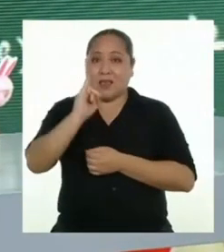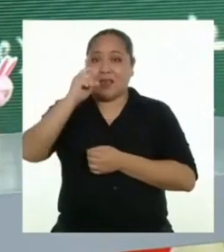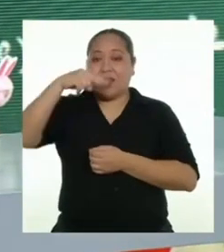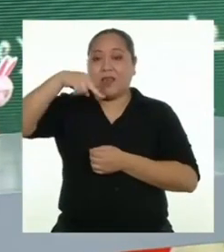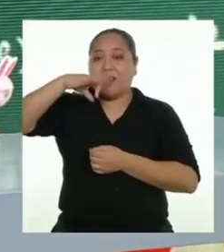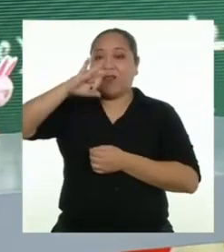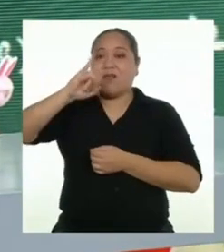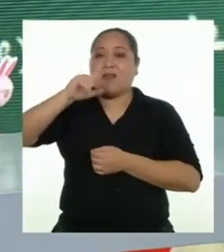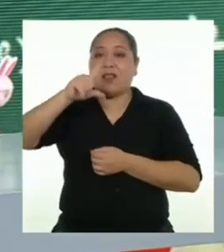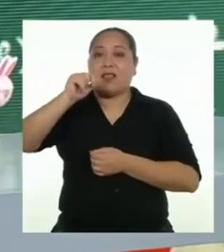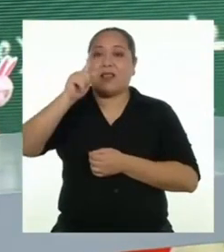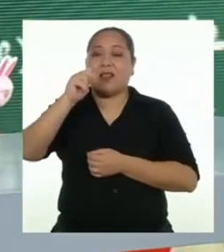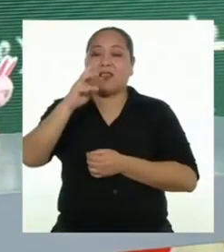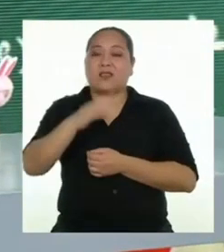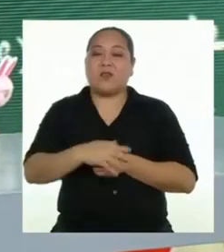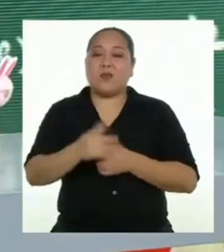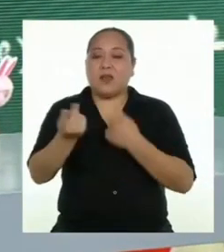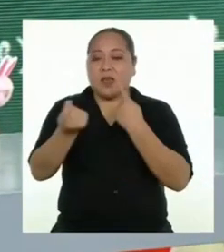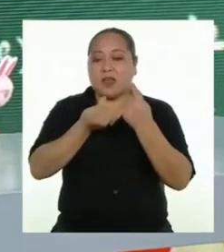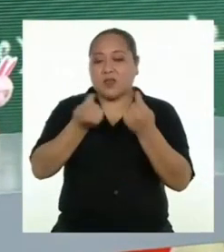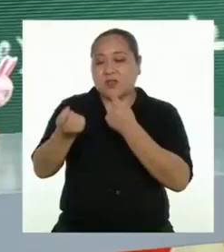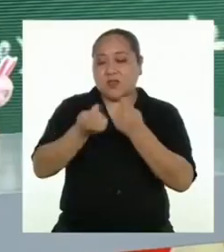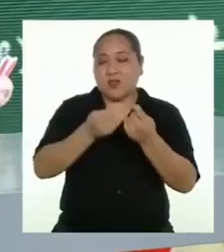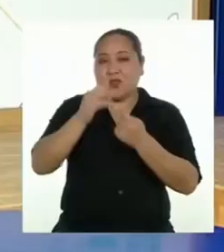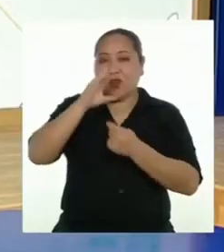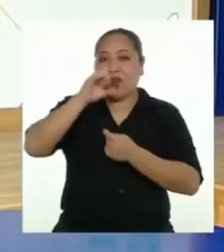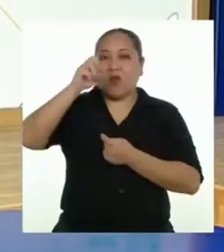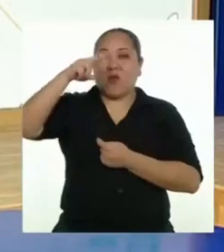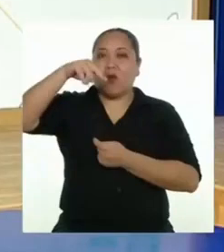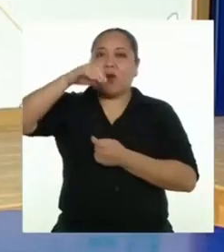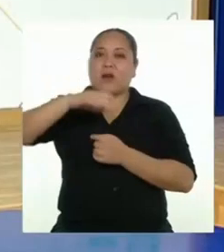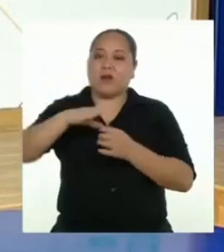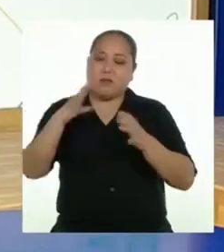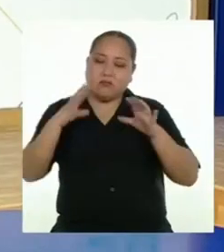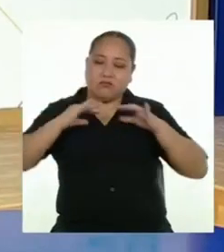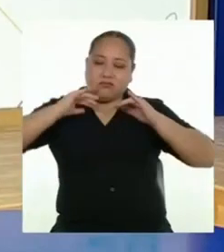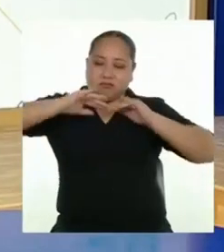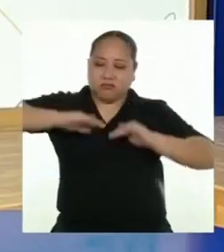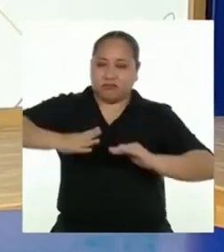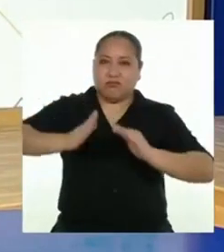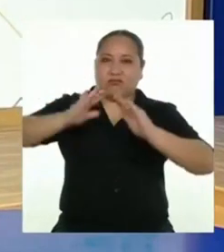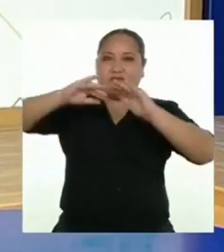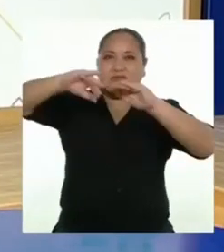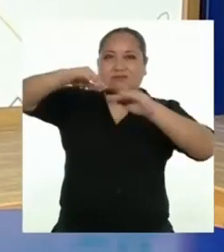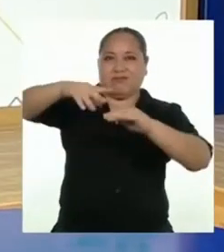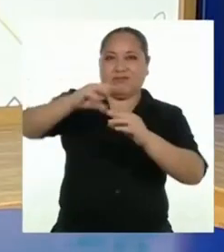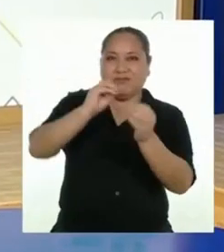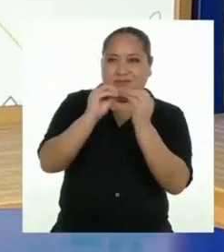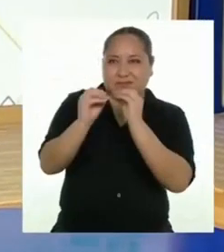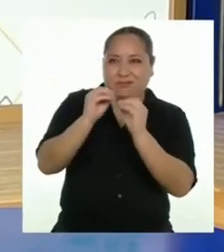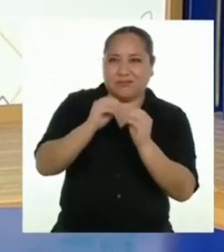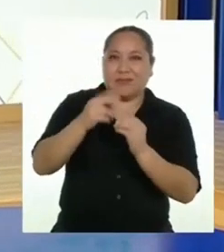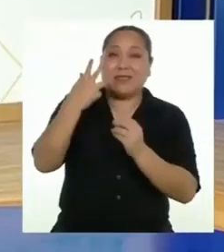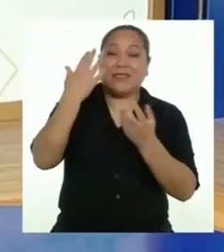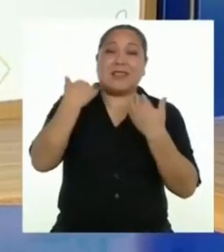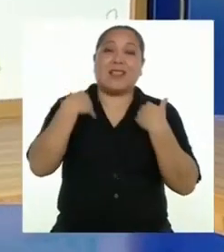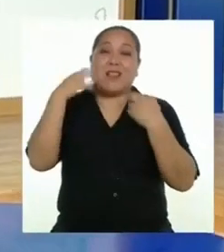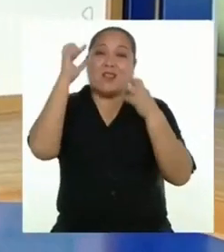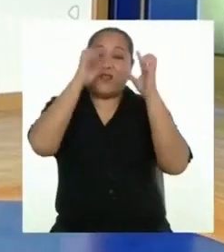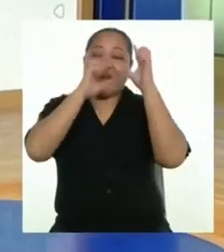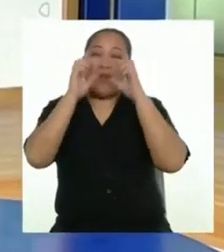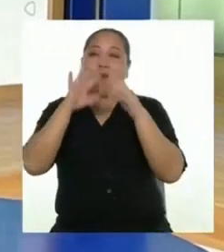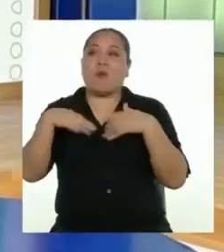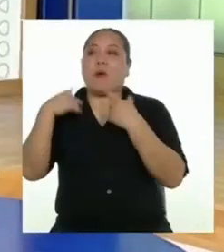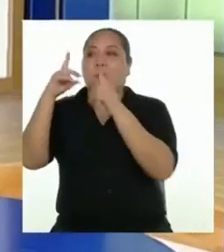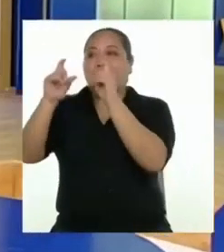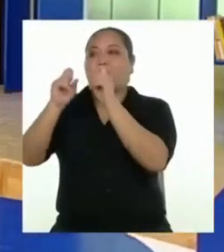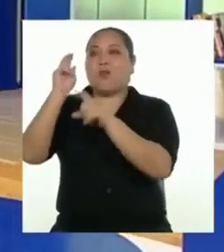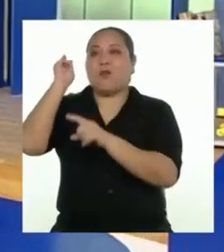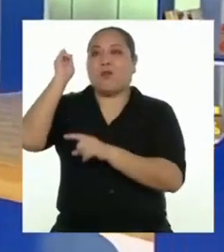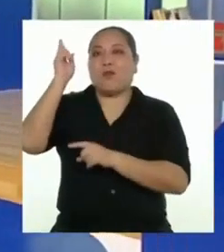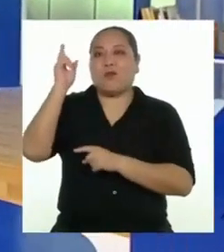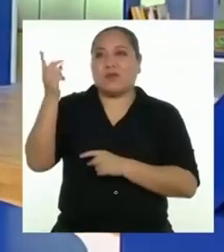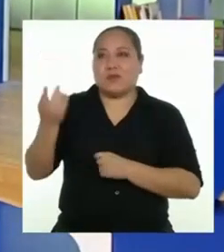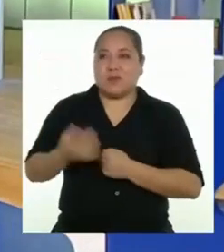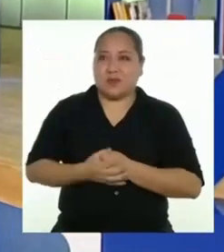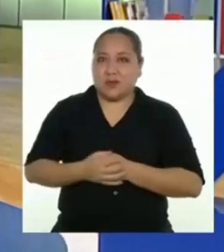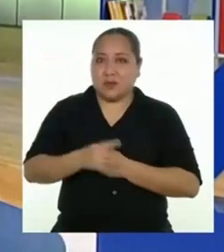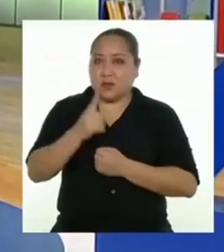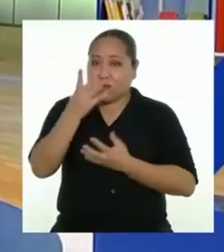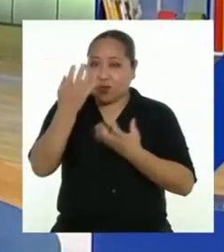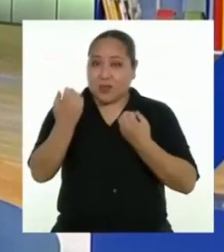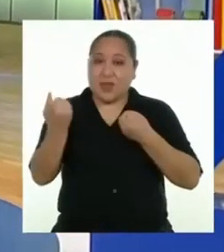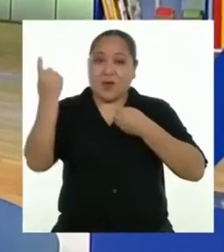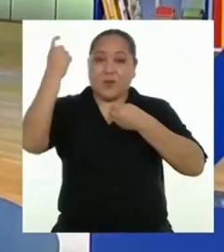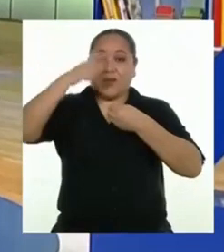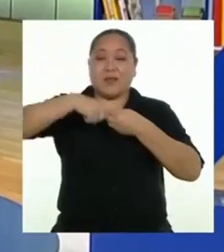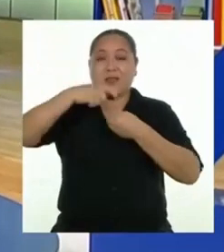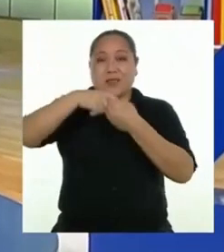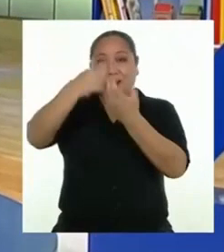una determinada cuenca. En maqueta, claro. Ya saben que si tienen dudas pueden consultar a sus docentes y si quieren aparecer